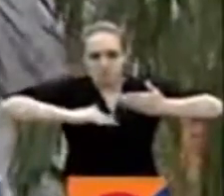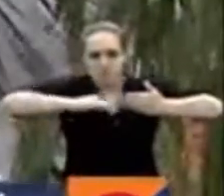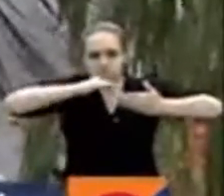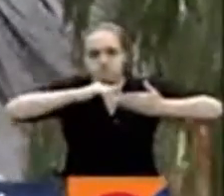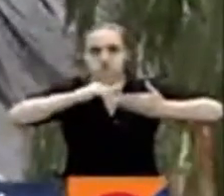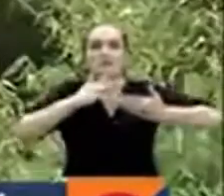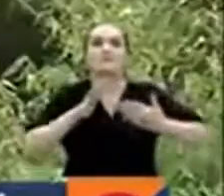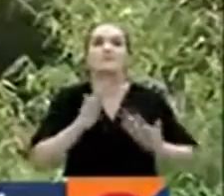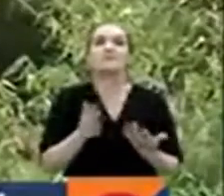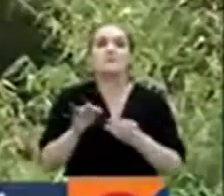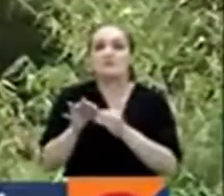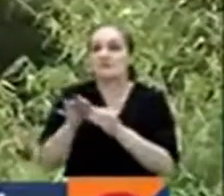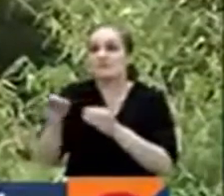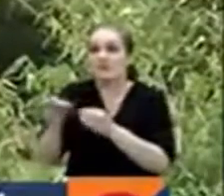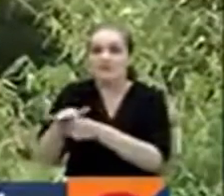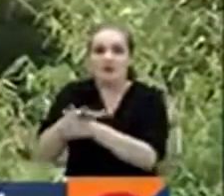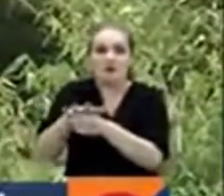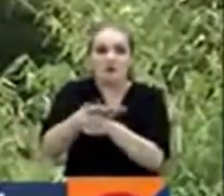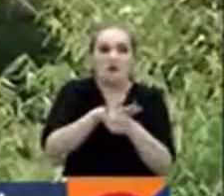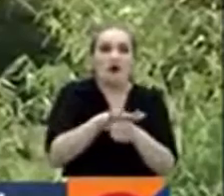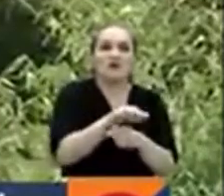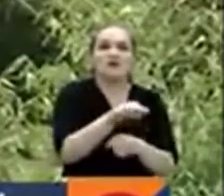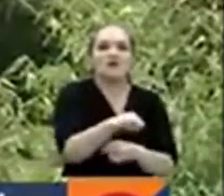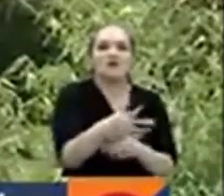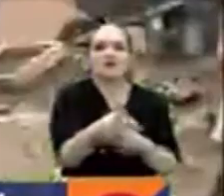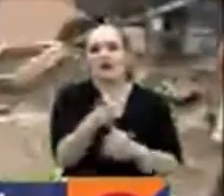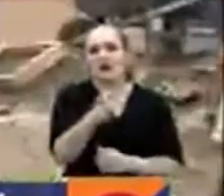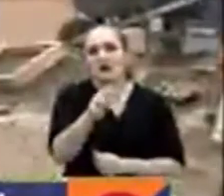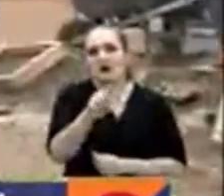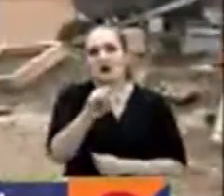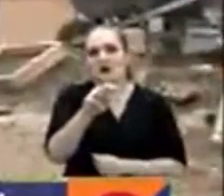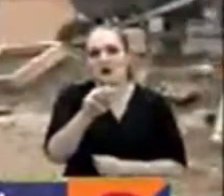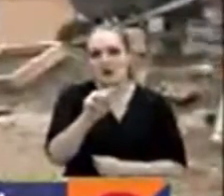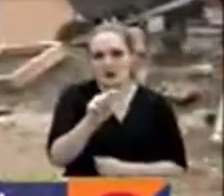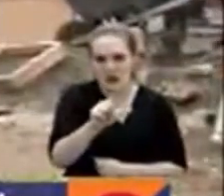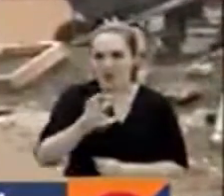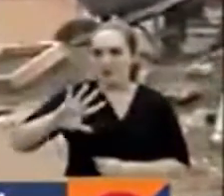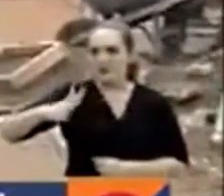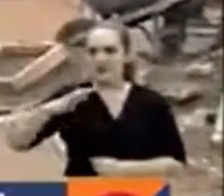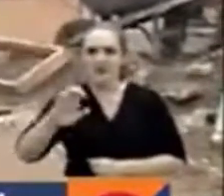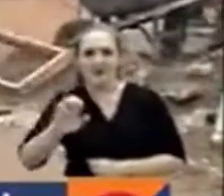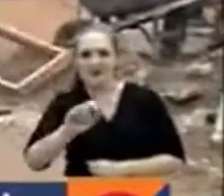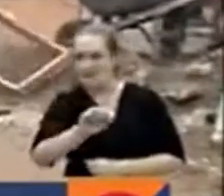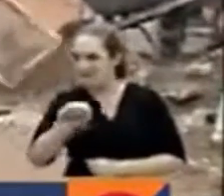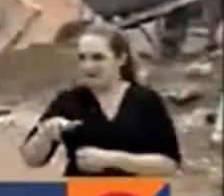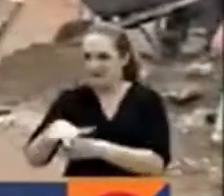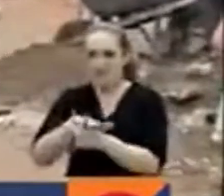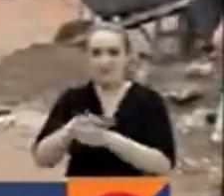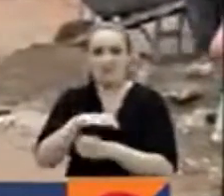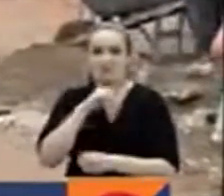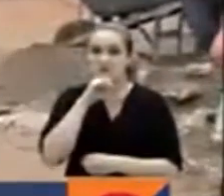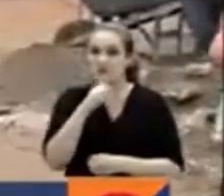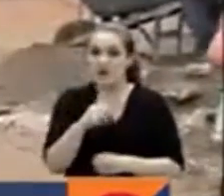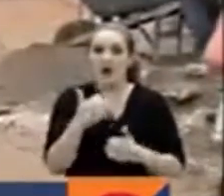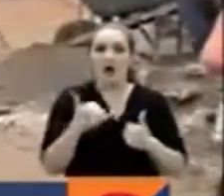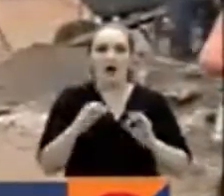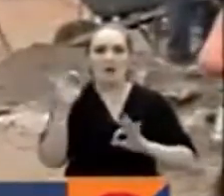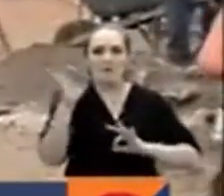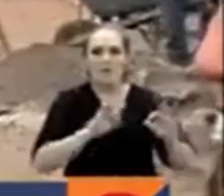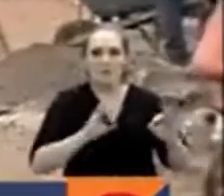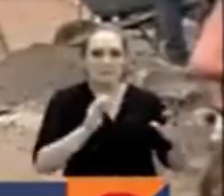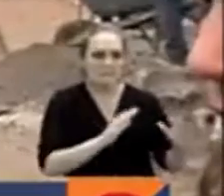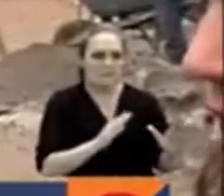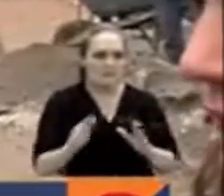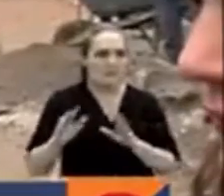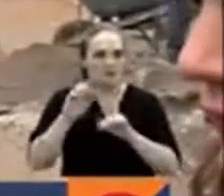Pedro, Gallineral y 5 de enero. Desde la Administración Municipal encabeza nuestro alcalde Juan Carlos Cárdenas poder plantear un plan de contingencia para